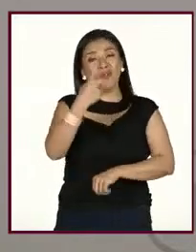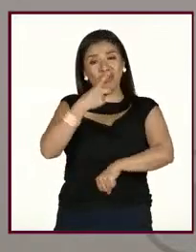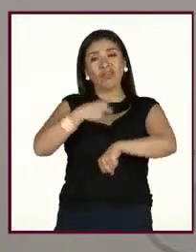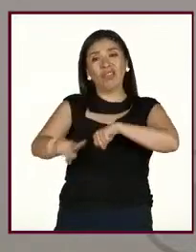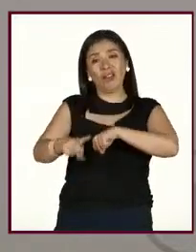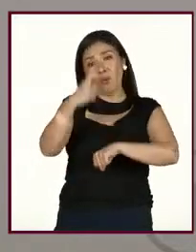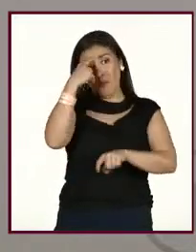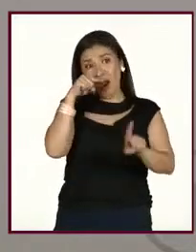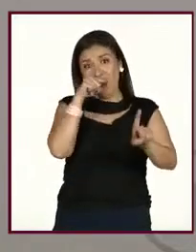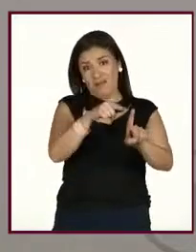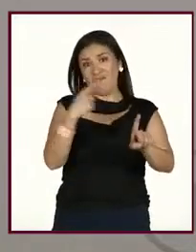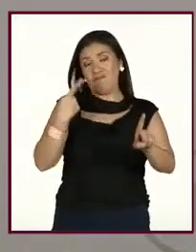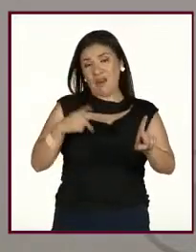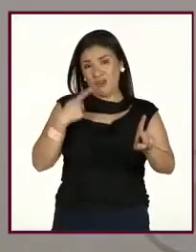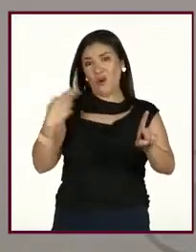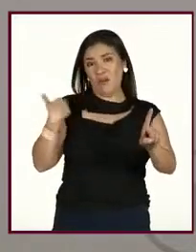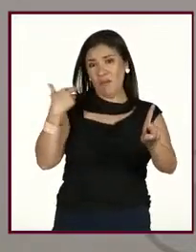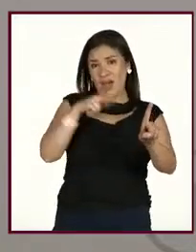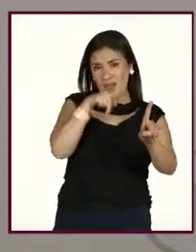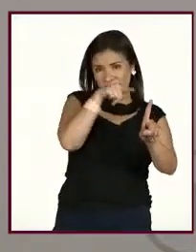es hacia él mismo, ¿no?